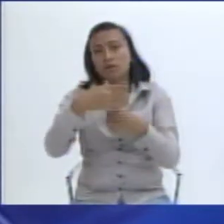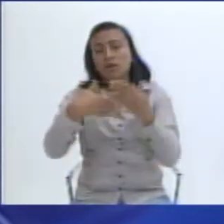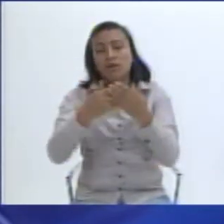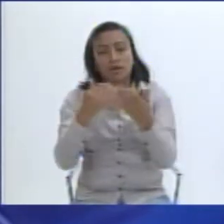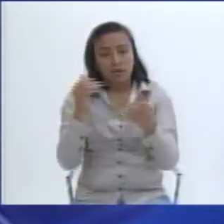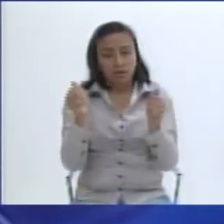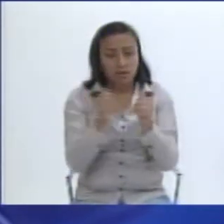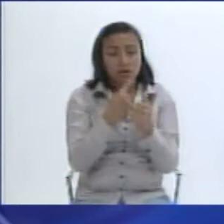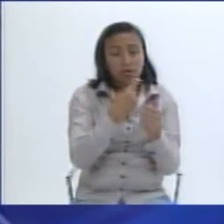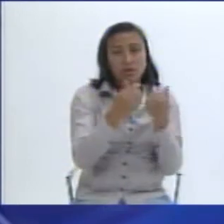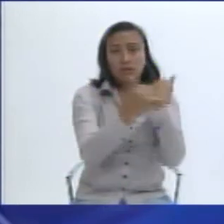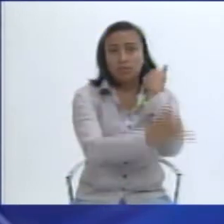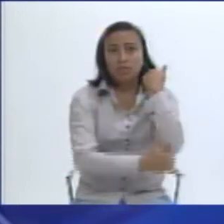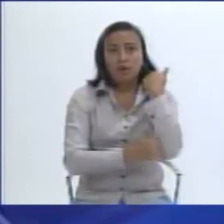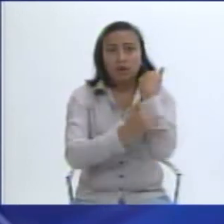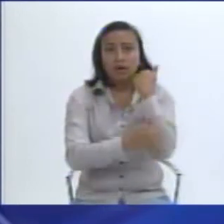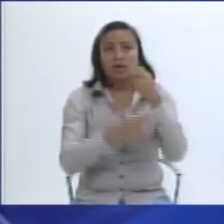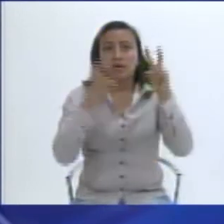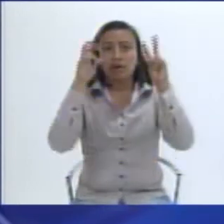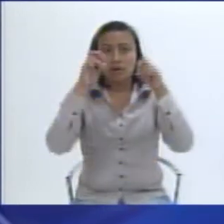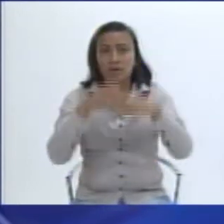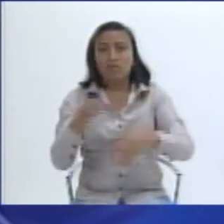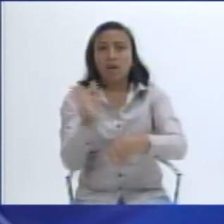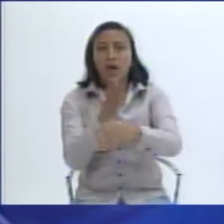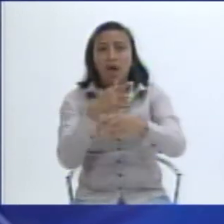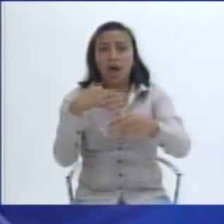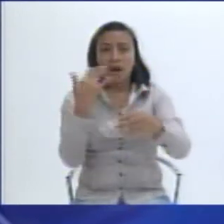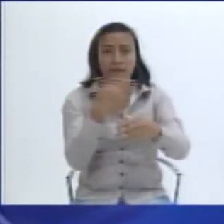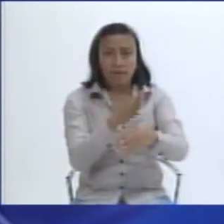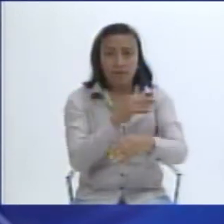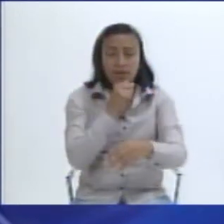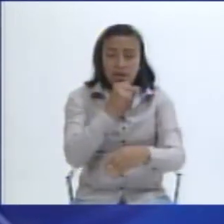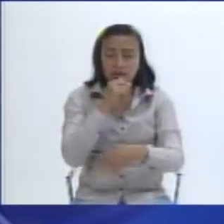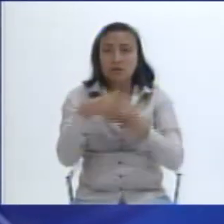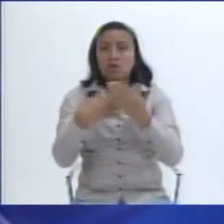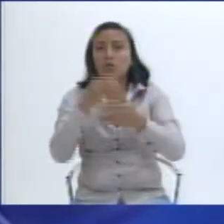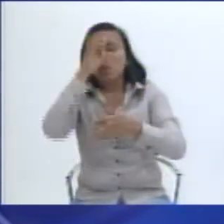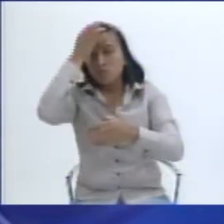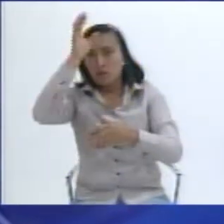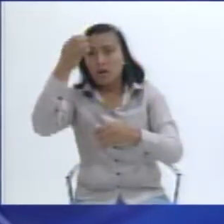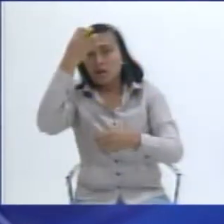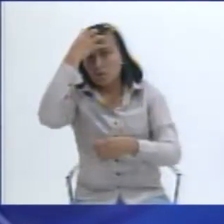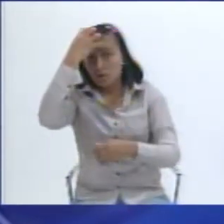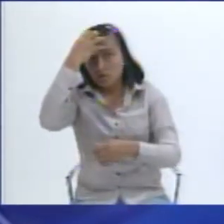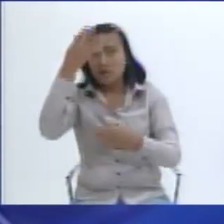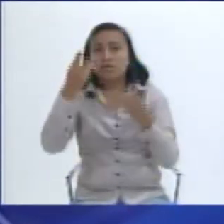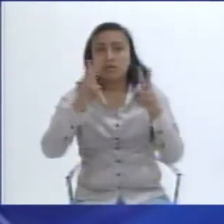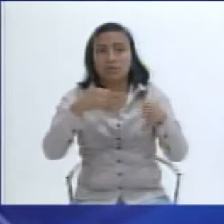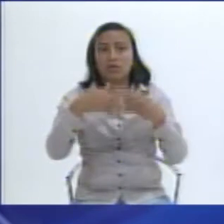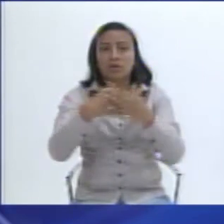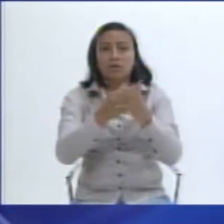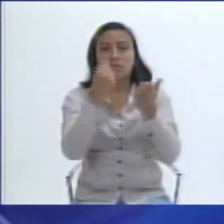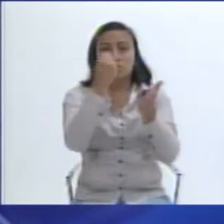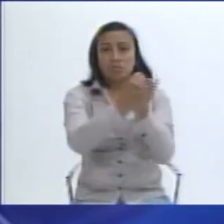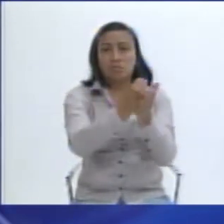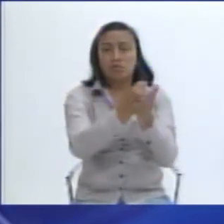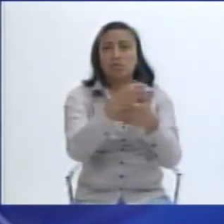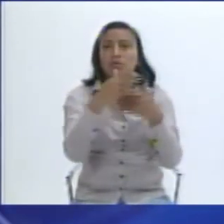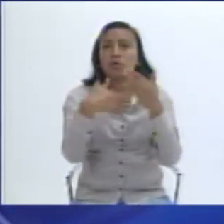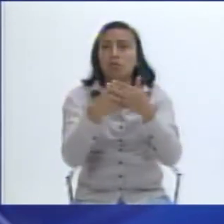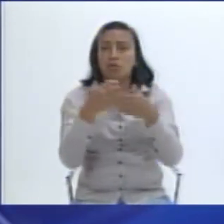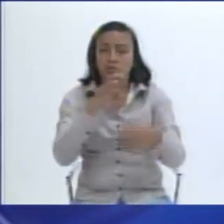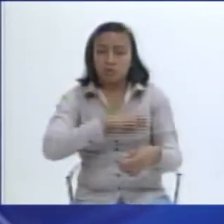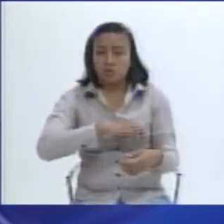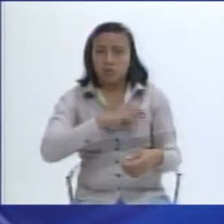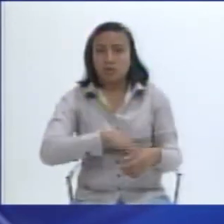país trascienda en el tema artístico, cultural, educativo. El día de hoy estaremos generando un reconocimiento como municipio